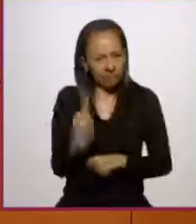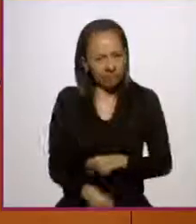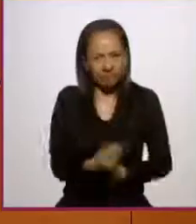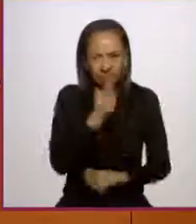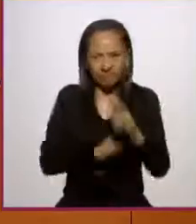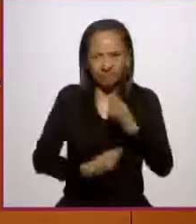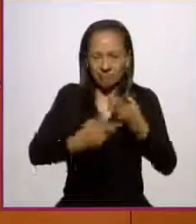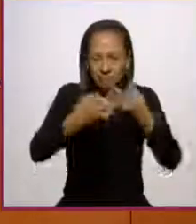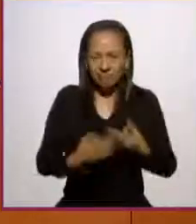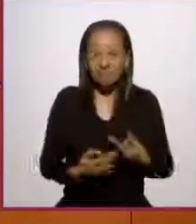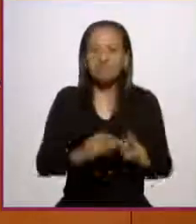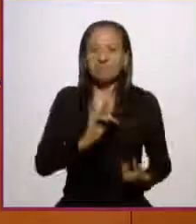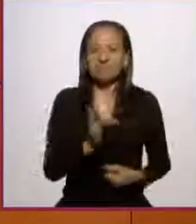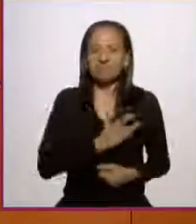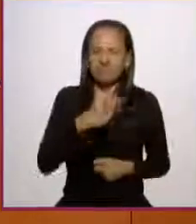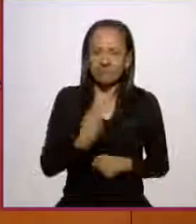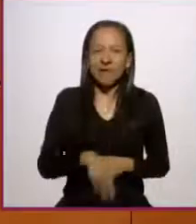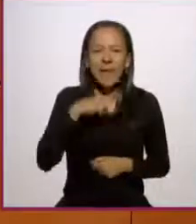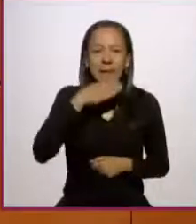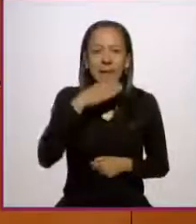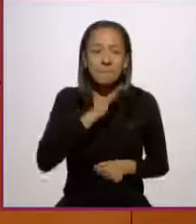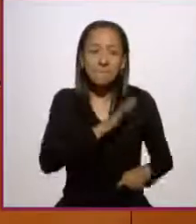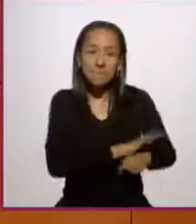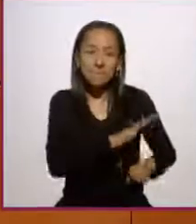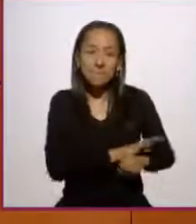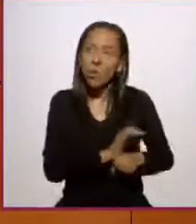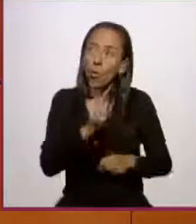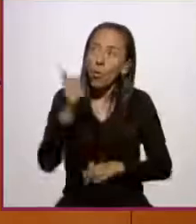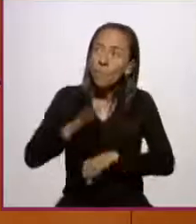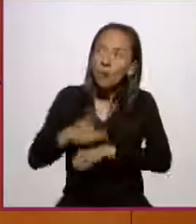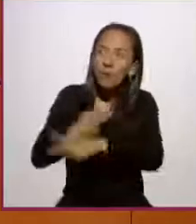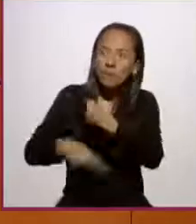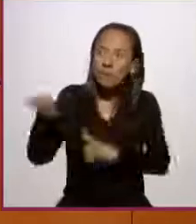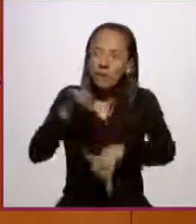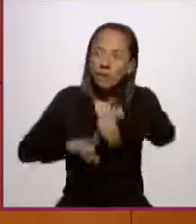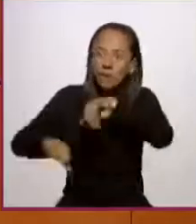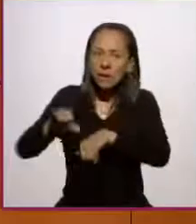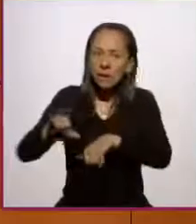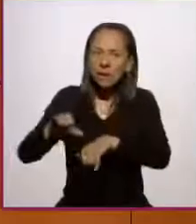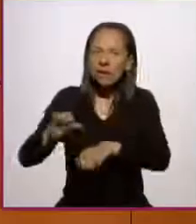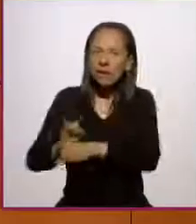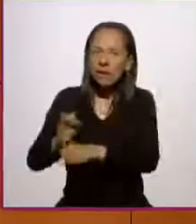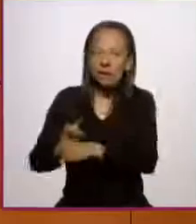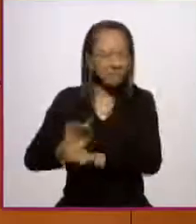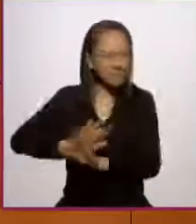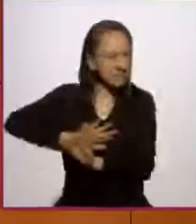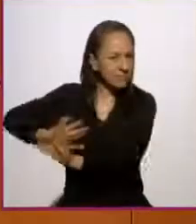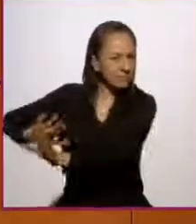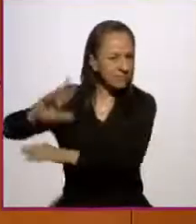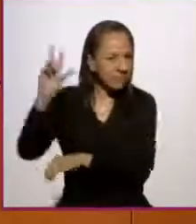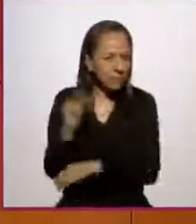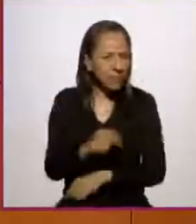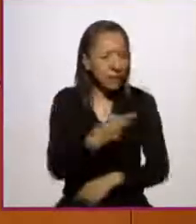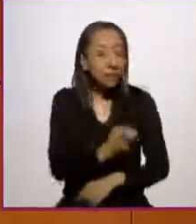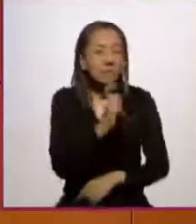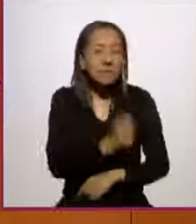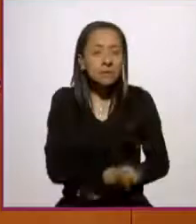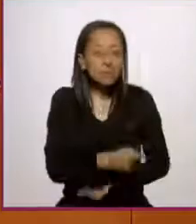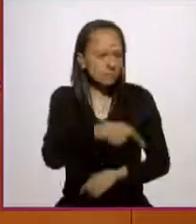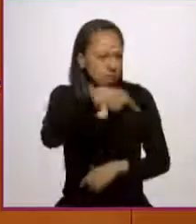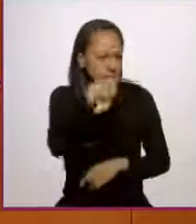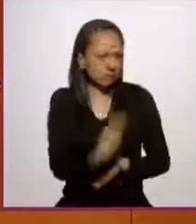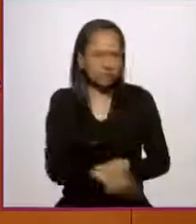va a ser protegido de contaminación transgénica. Y así aseguramos que no pueda haber sobre el maíz